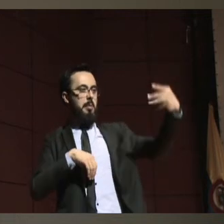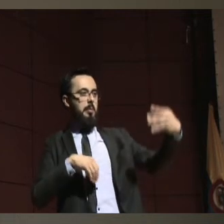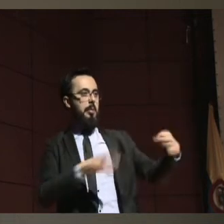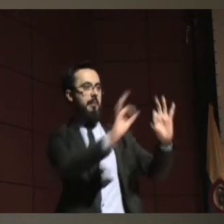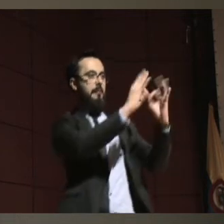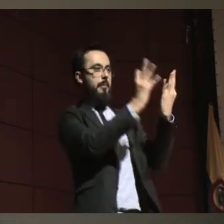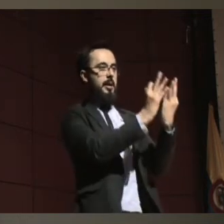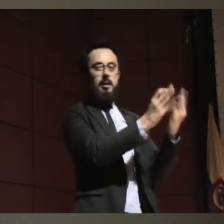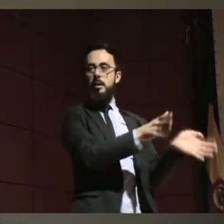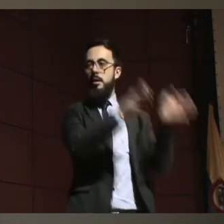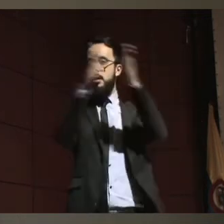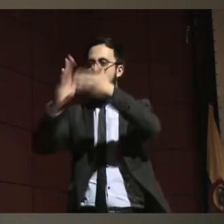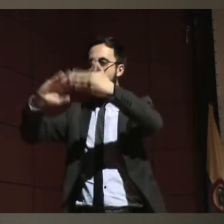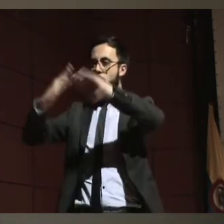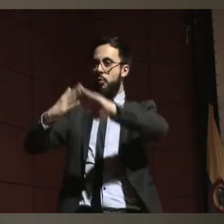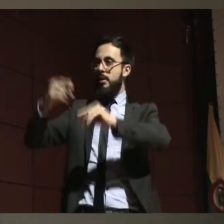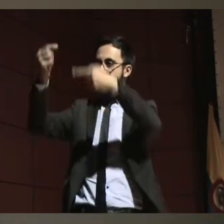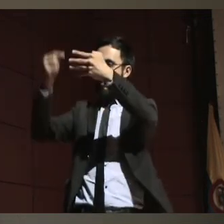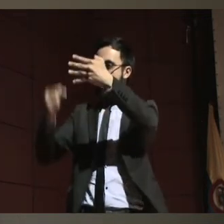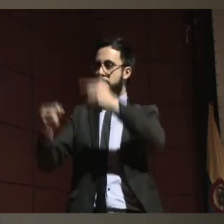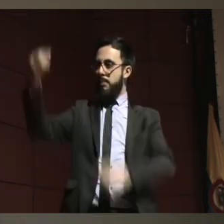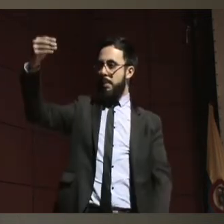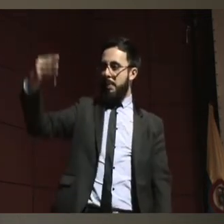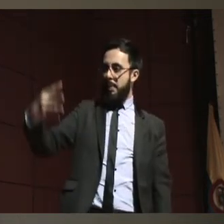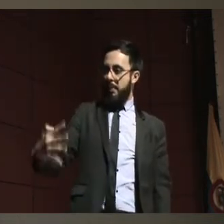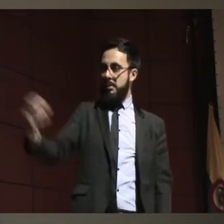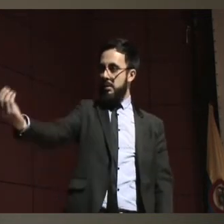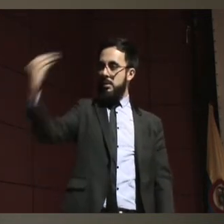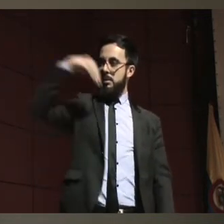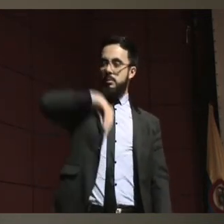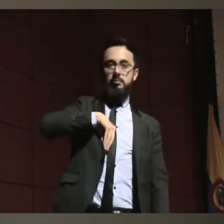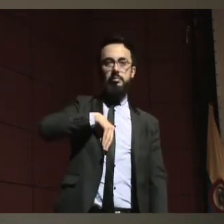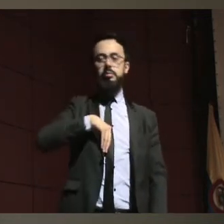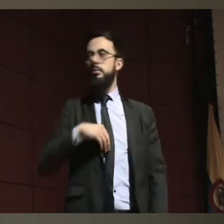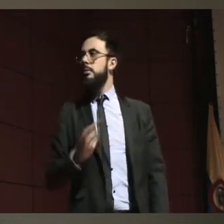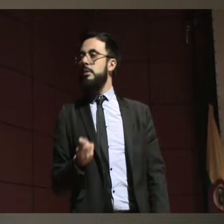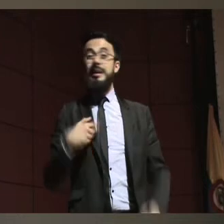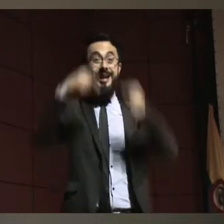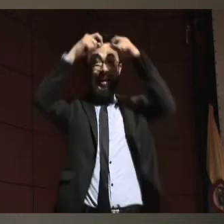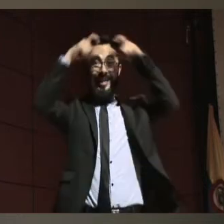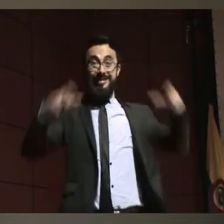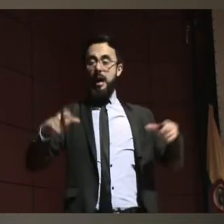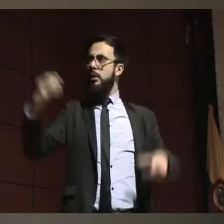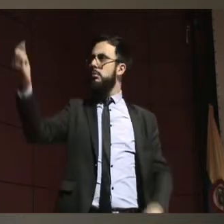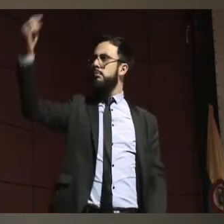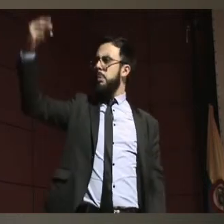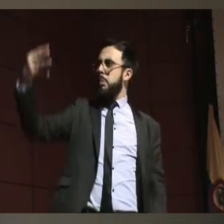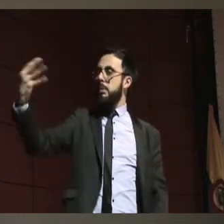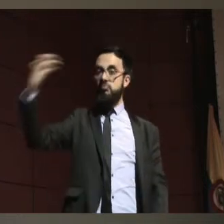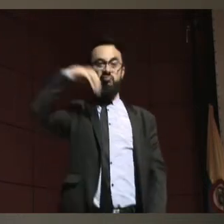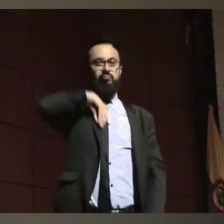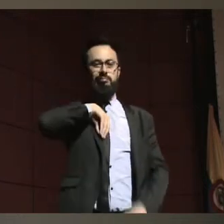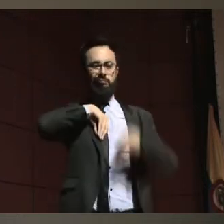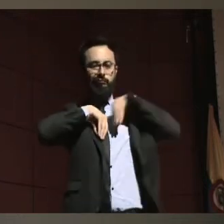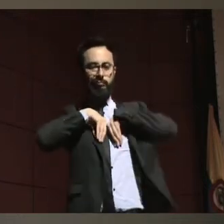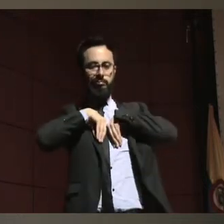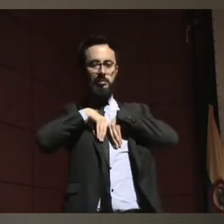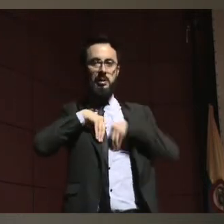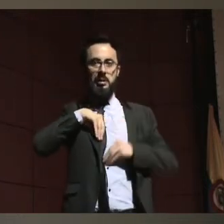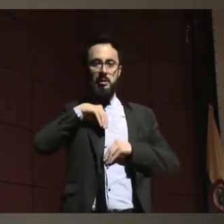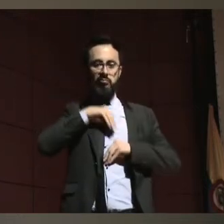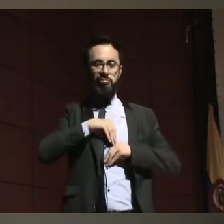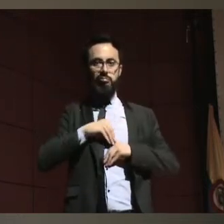y público que tiene que ser, es decir, en el Estado. Entonces consideramos que a través